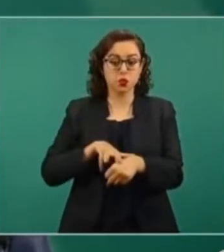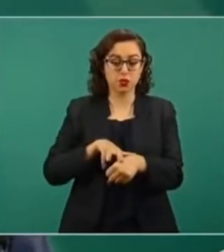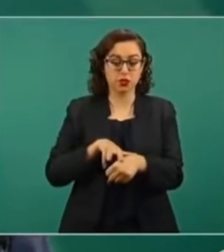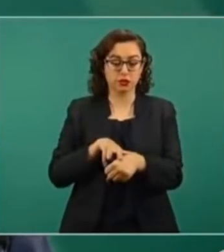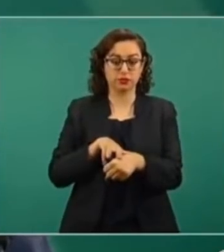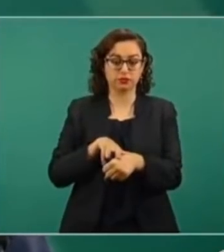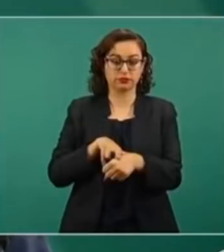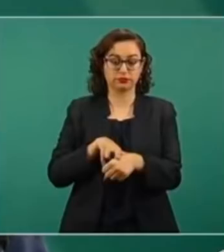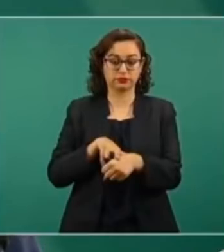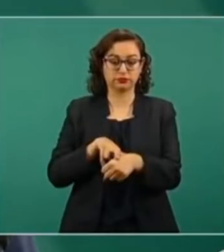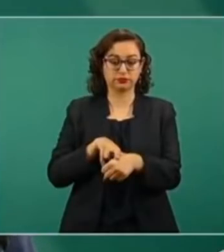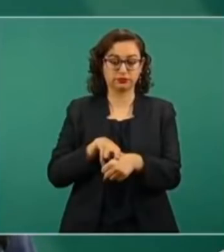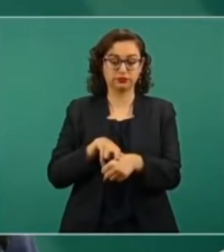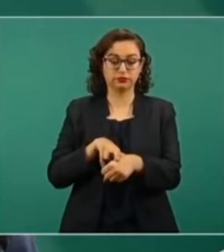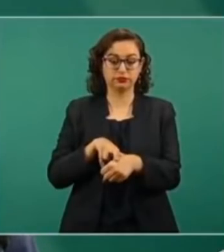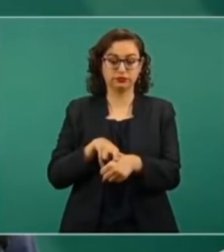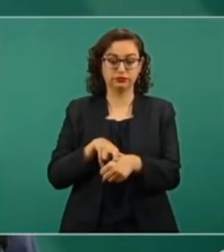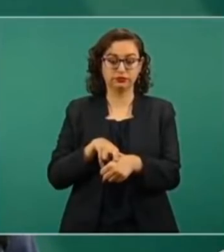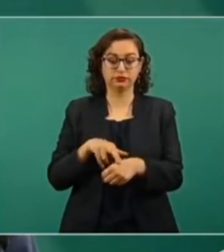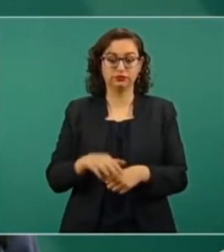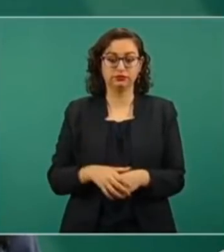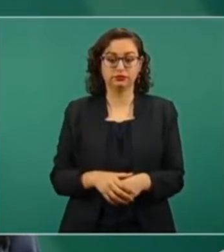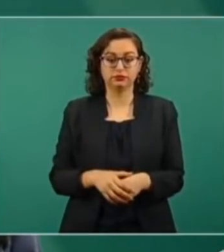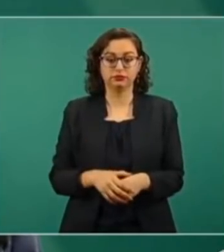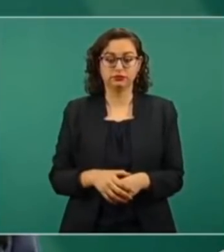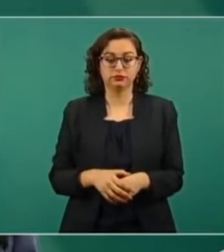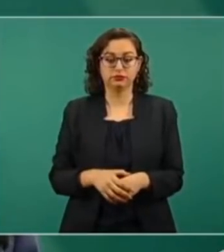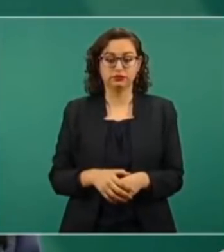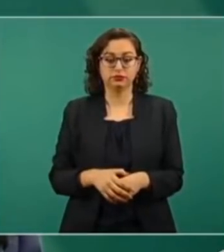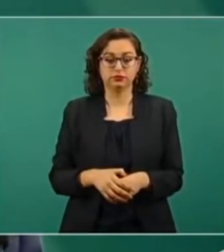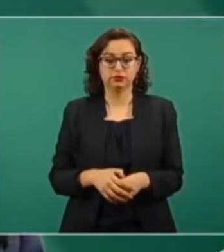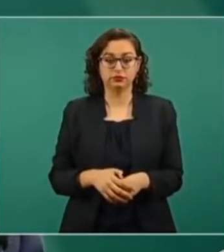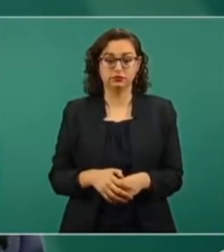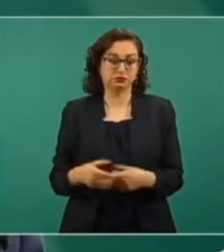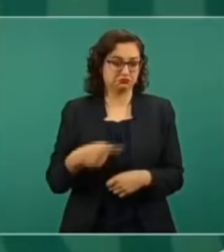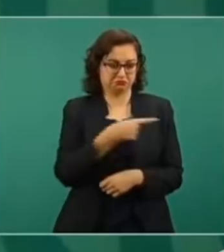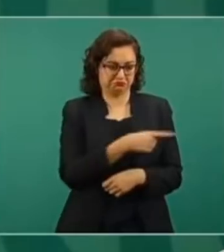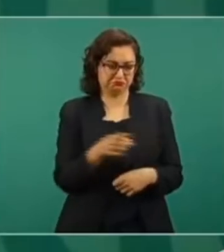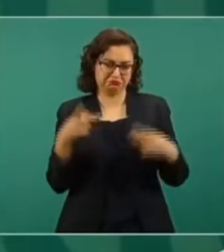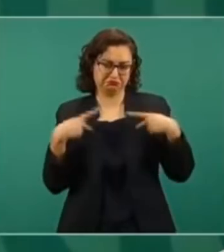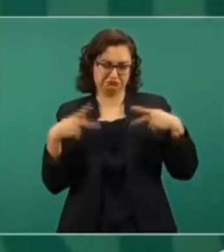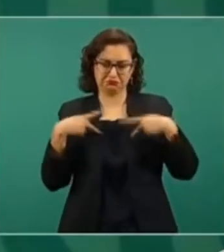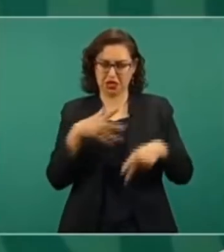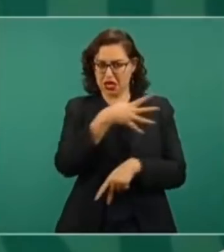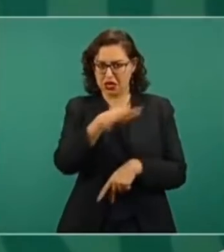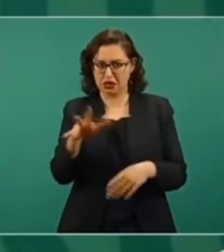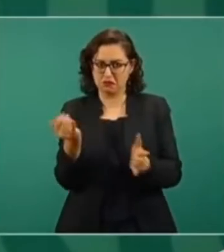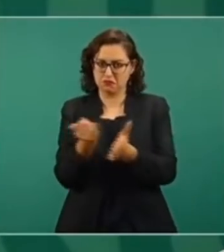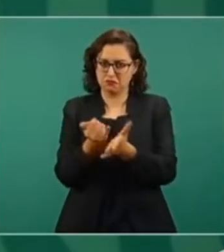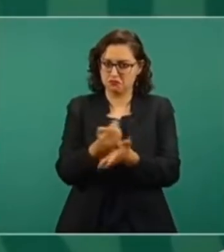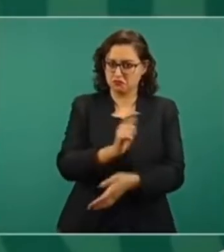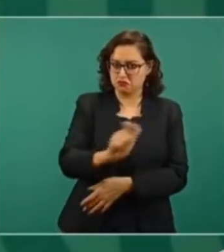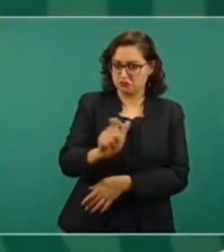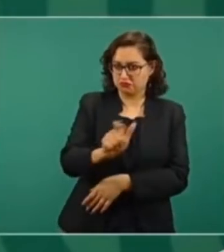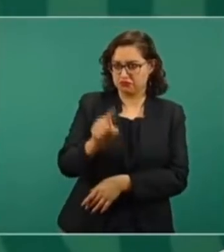de la defensa de los contribuyentes? Pues no he